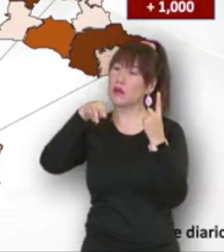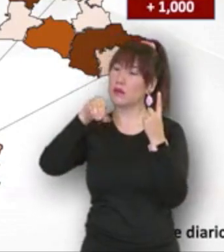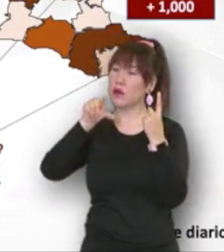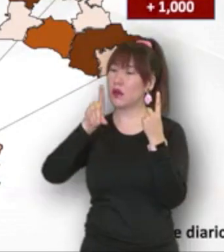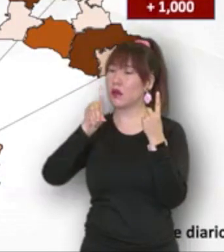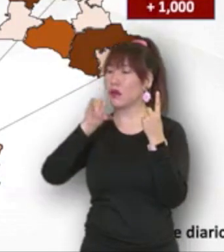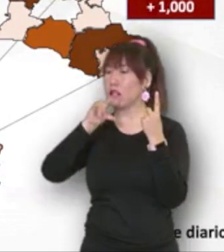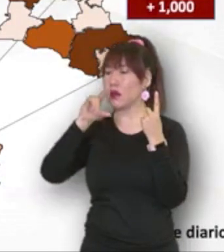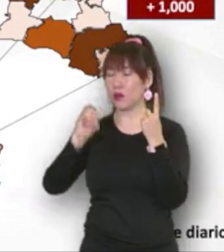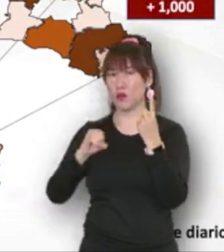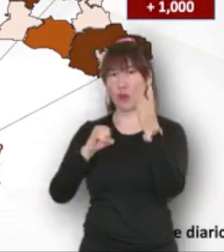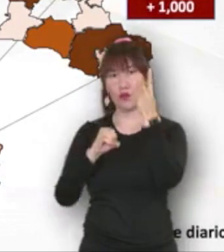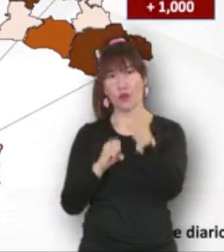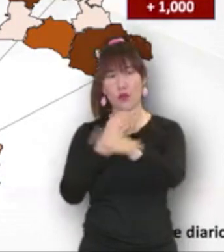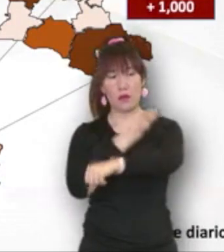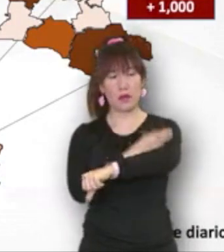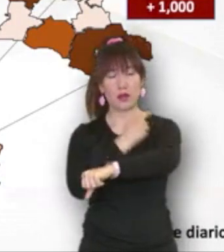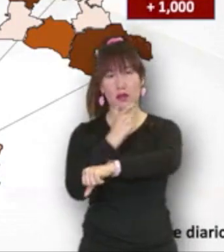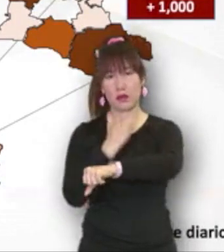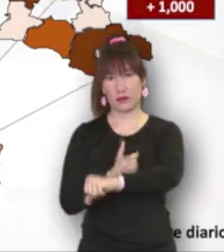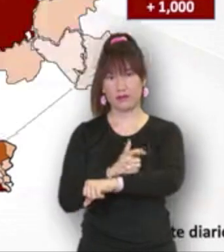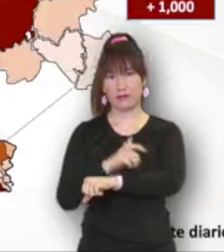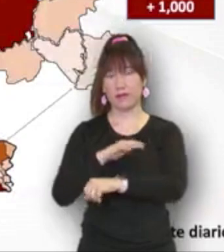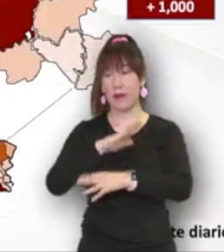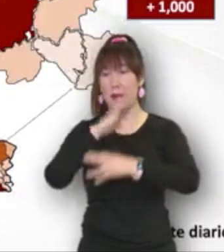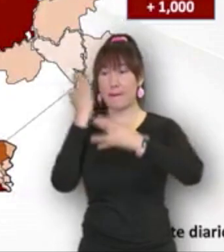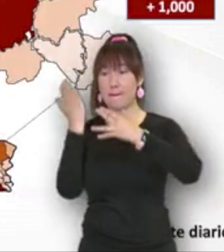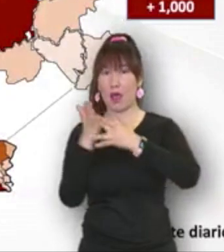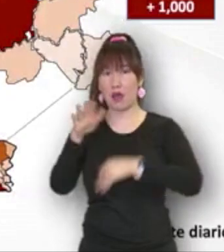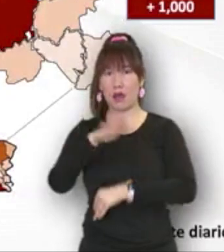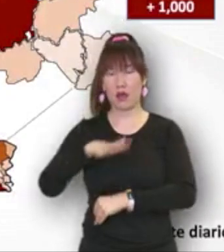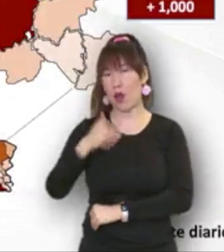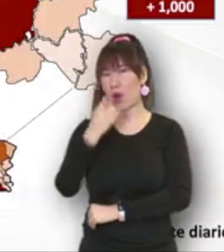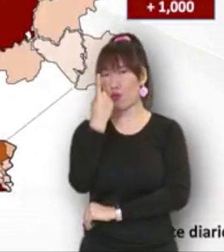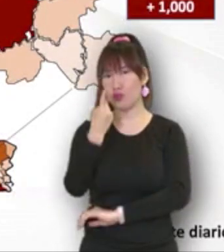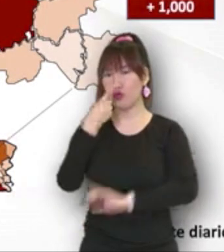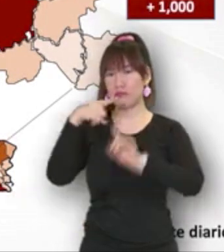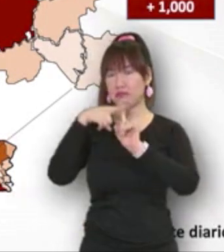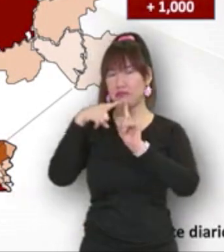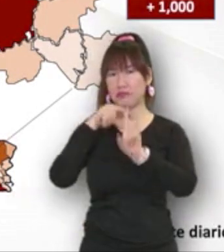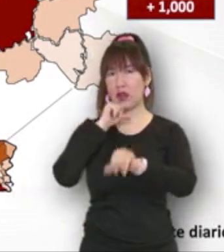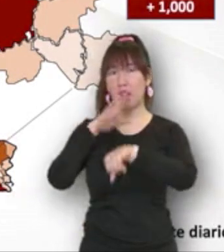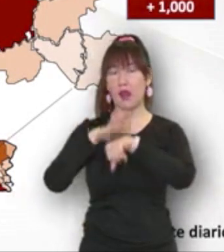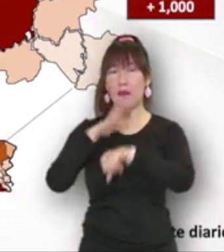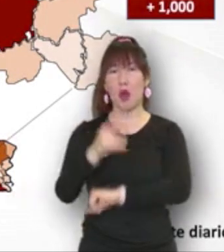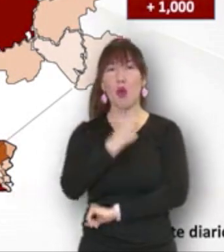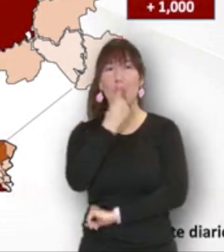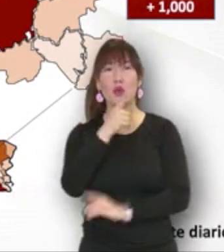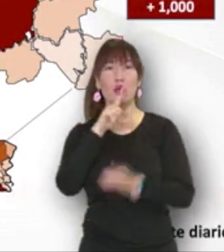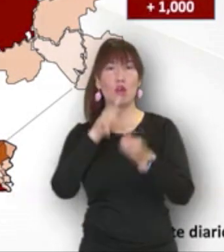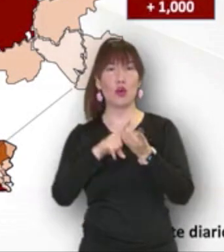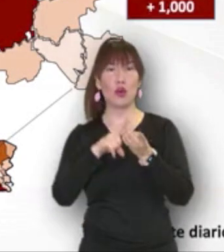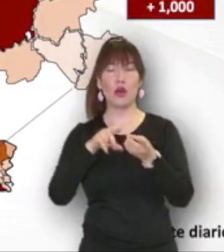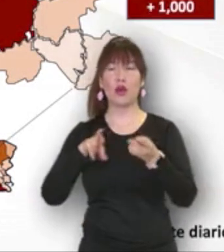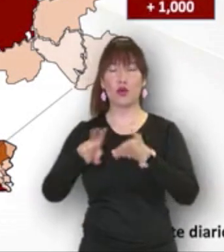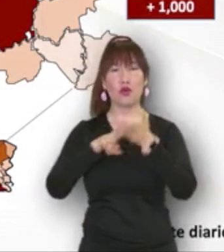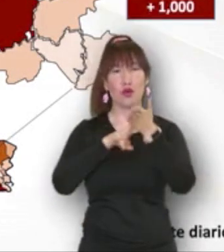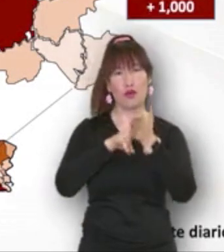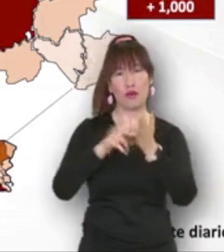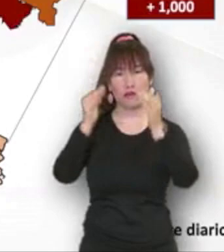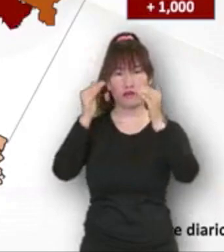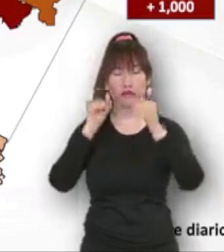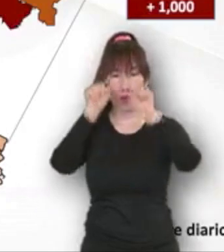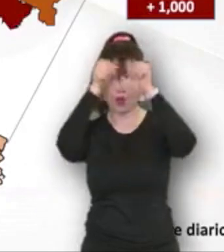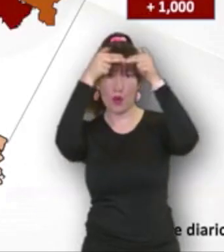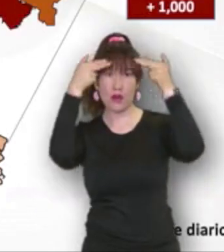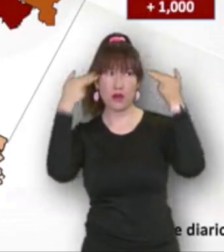uno en Mesquitic, mientras que en la zona media también sólo un caso esta ocasión en el municipio de Río Verde y en la parte de la